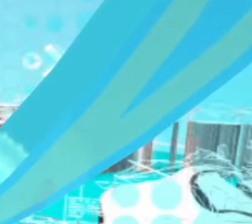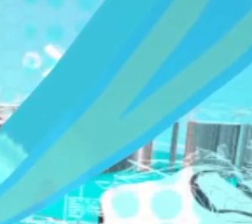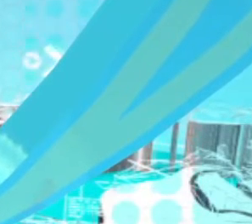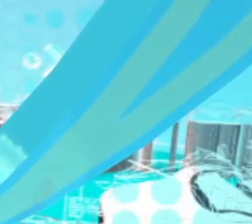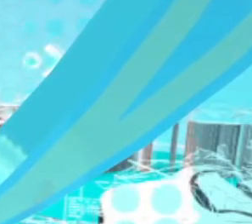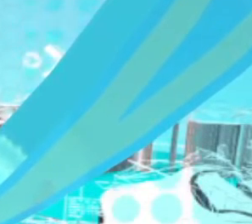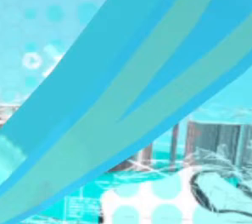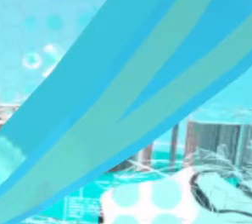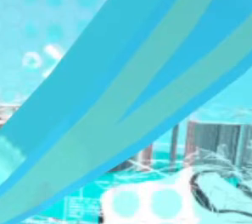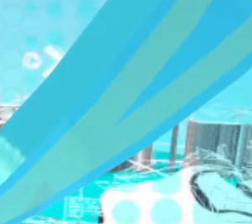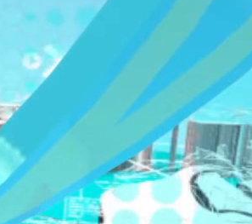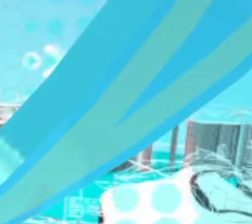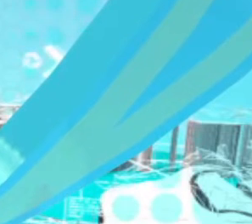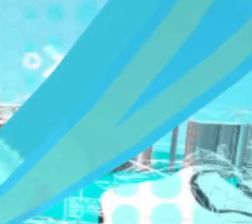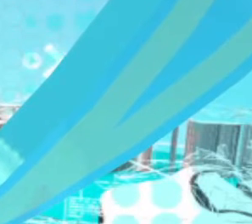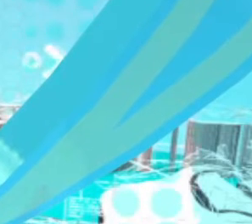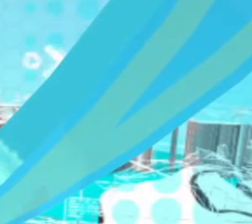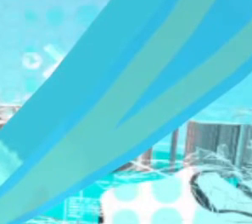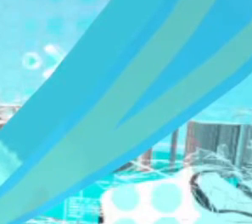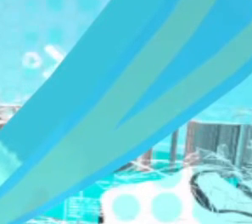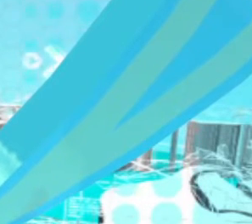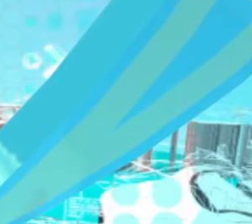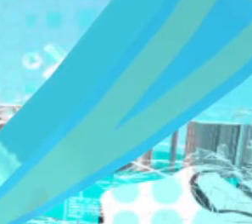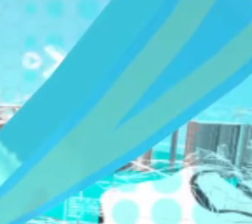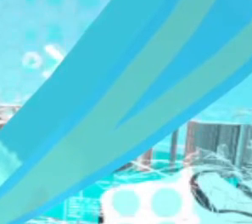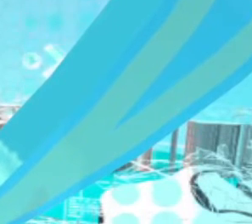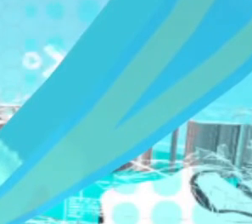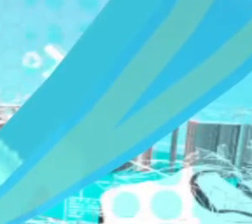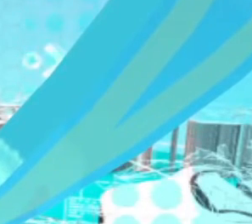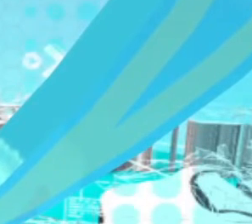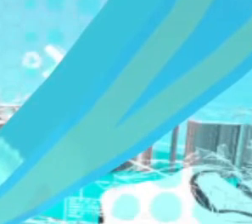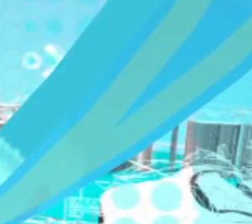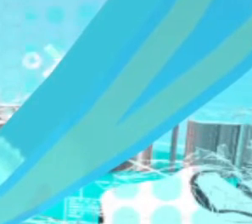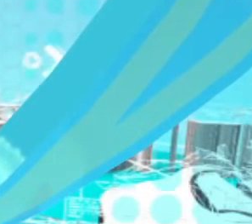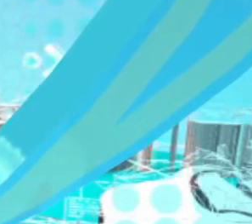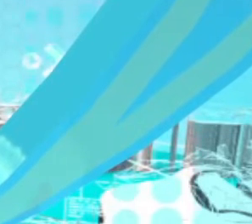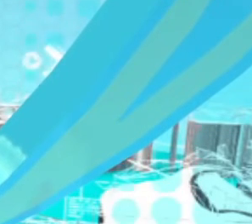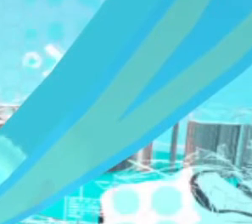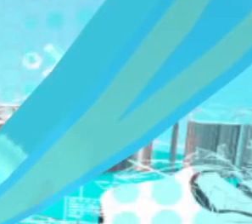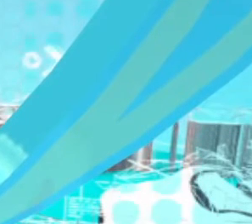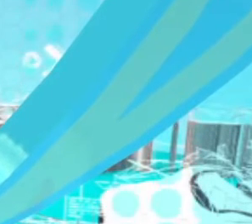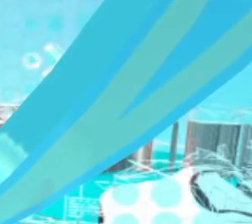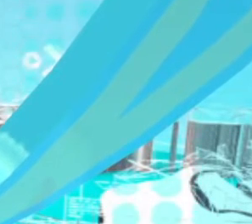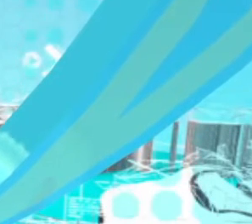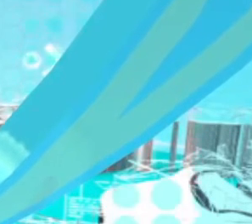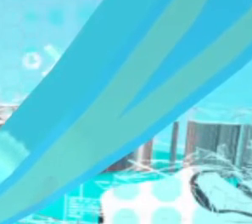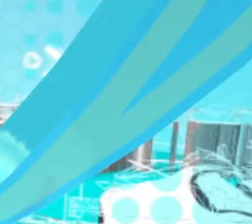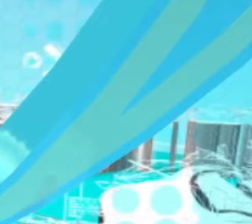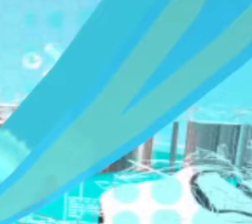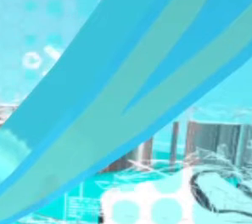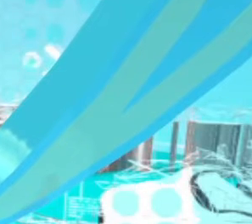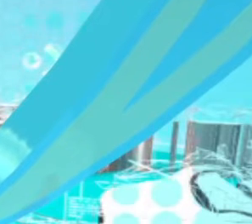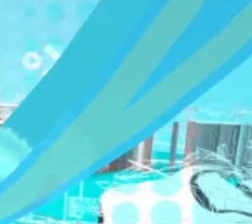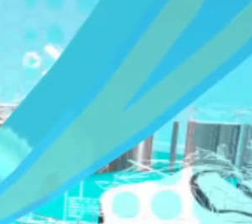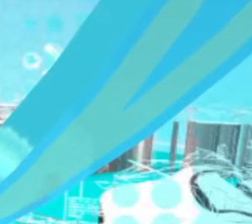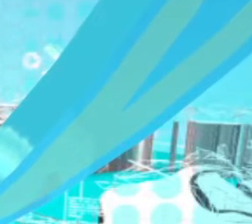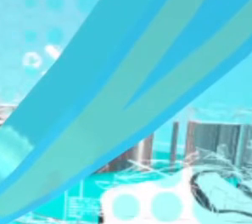colones con 60 centavos el precio del dólar para hoy en la venta